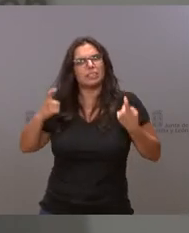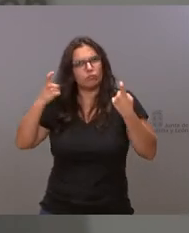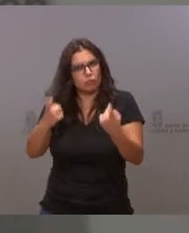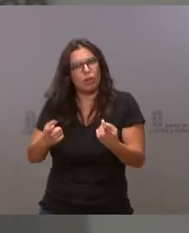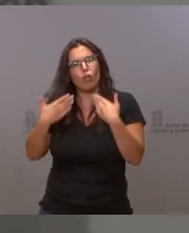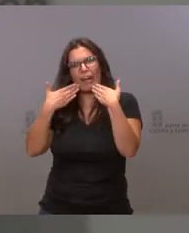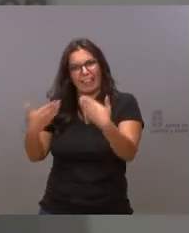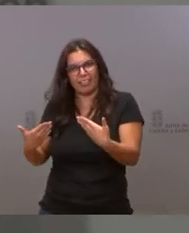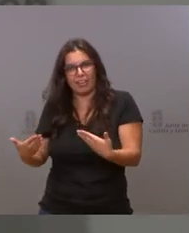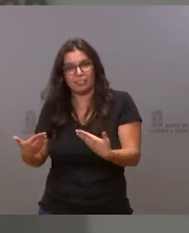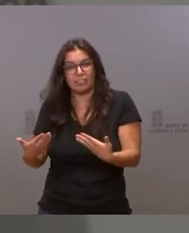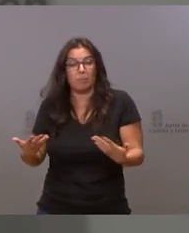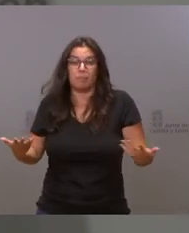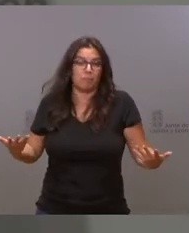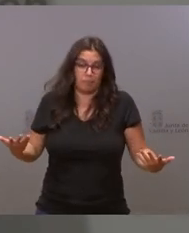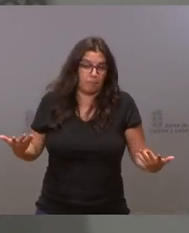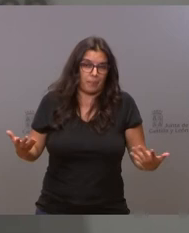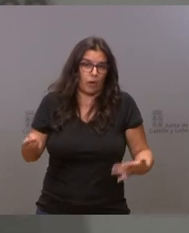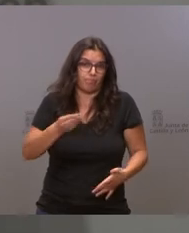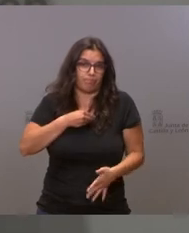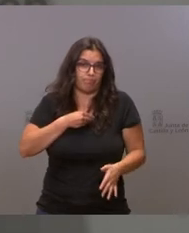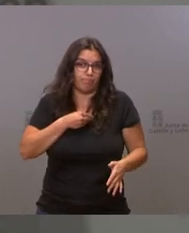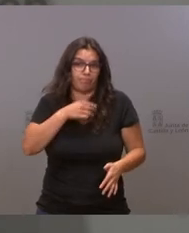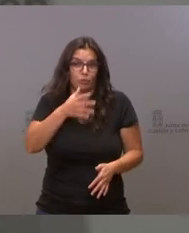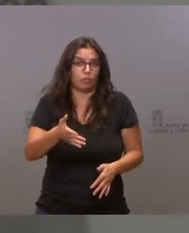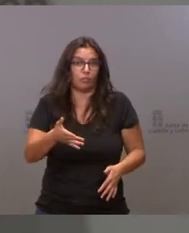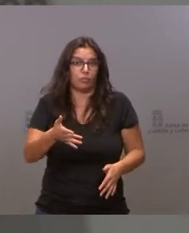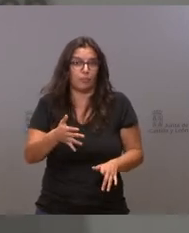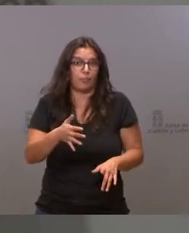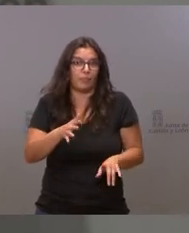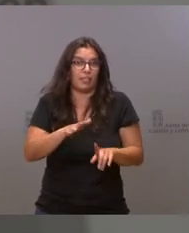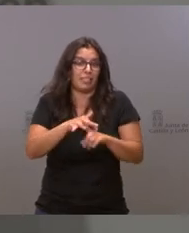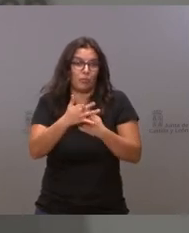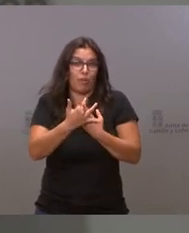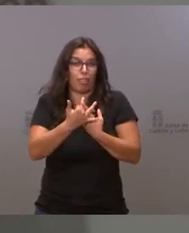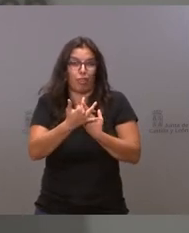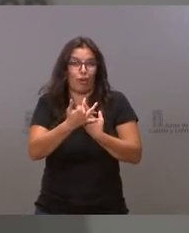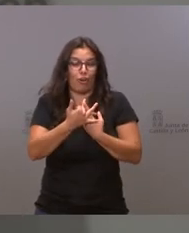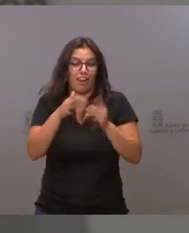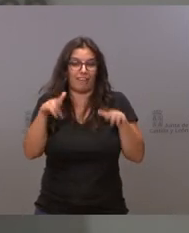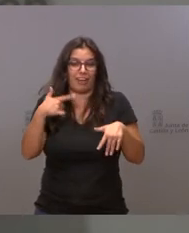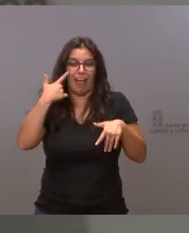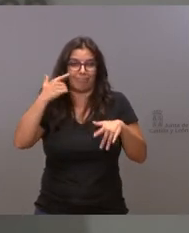agradecer pero lamentablemente los hechos son bastante tercos y